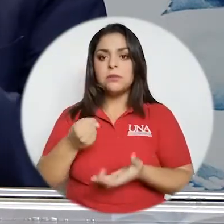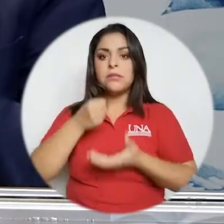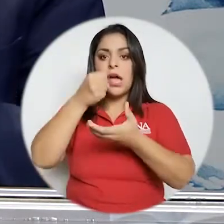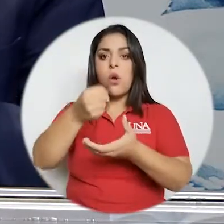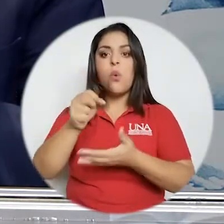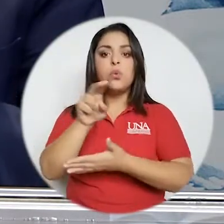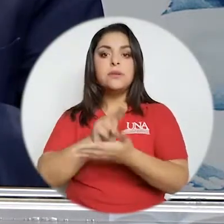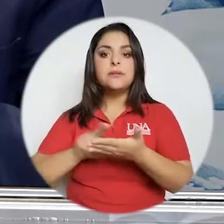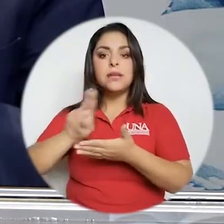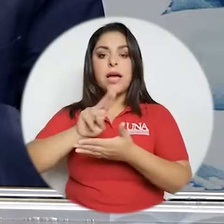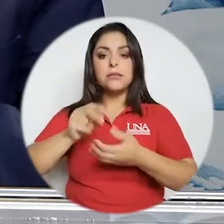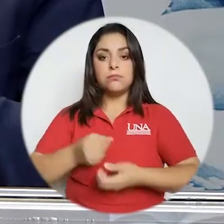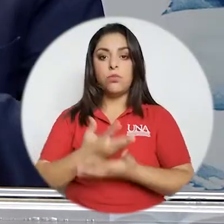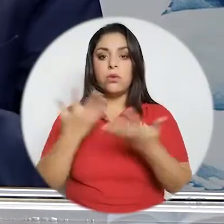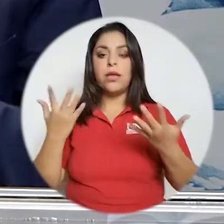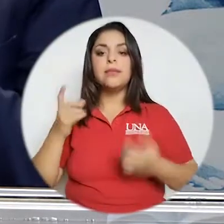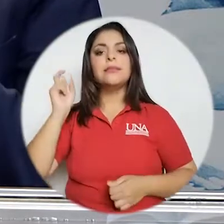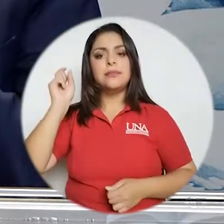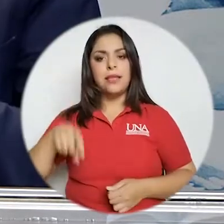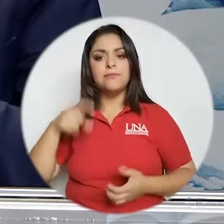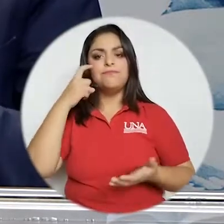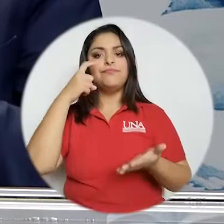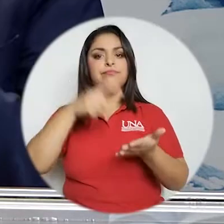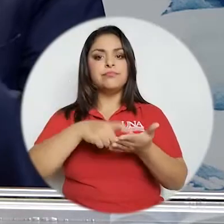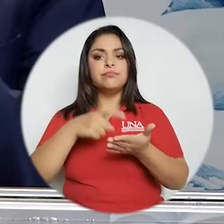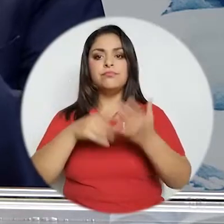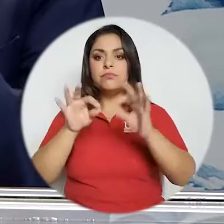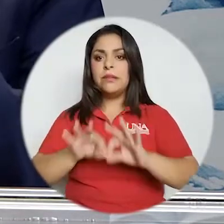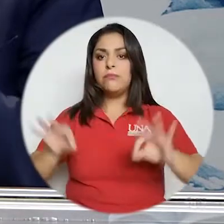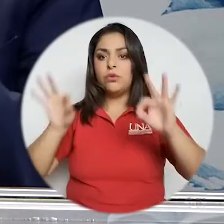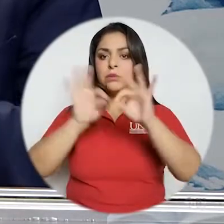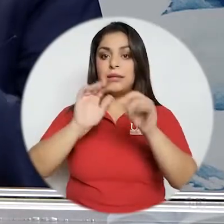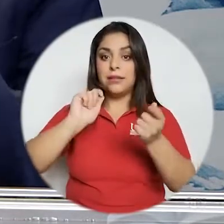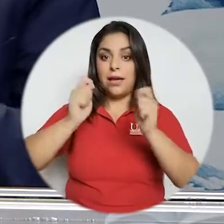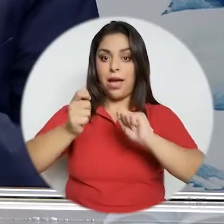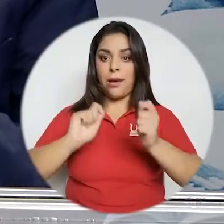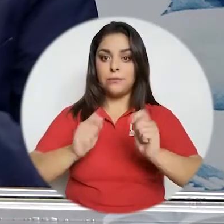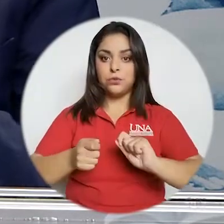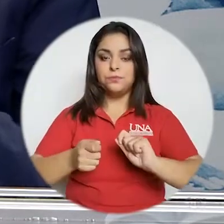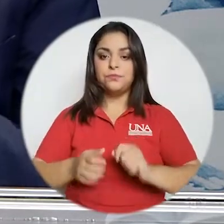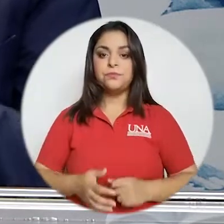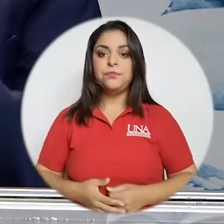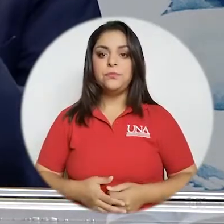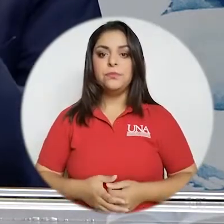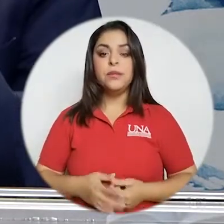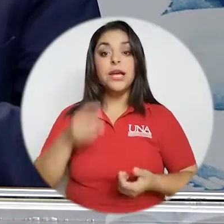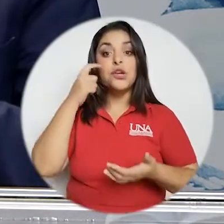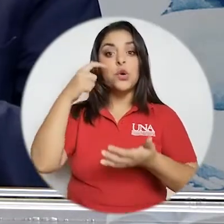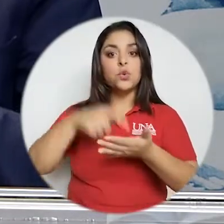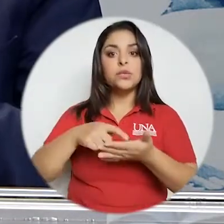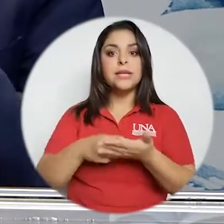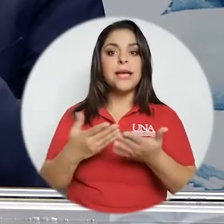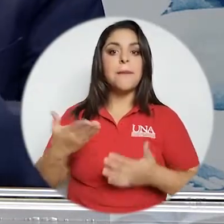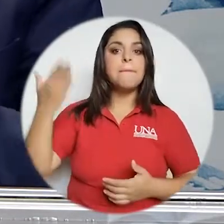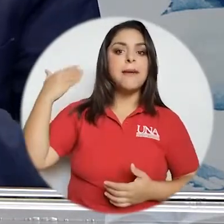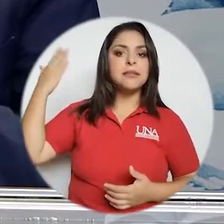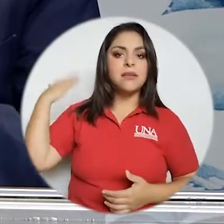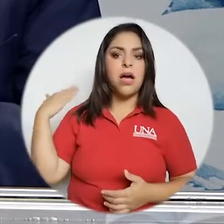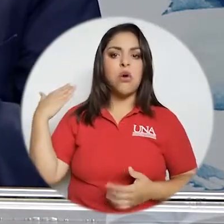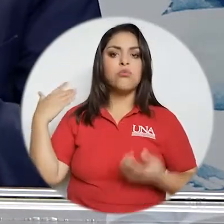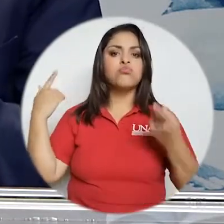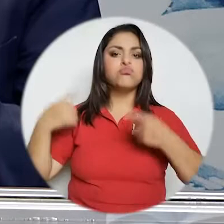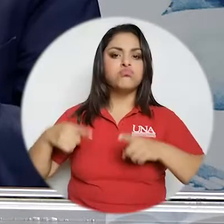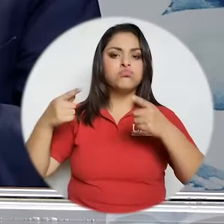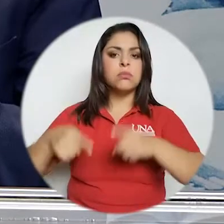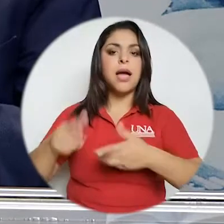las universidades públicas tienen que reconocer la importancia de hacer cambios reconocemos que en el pasado